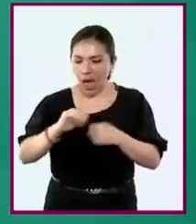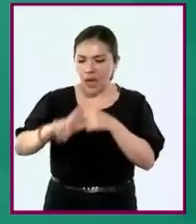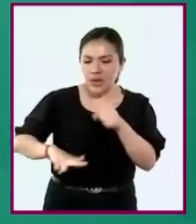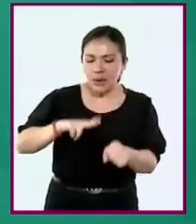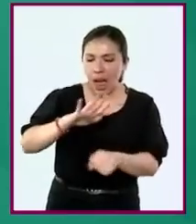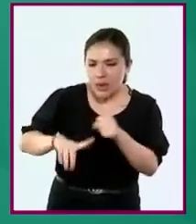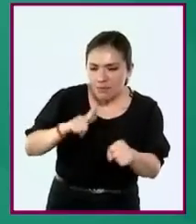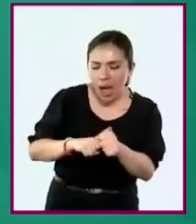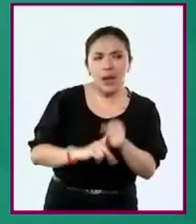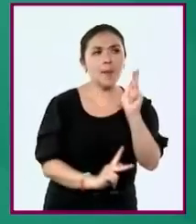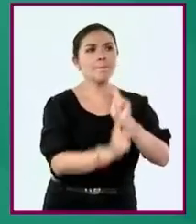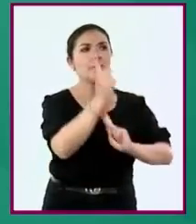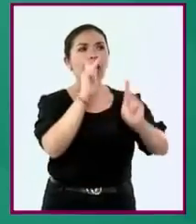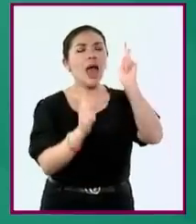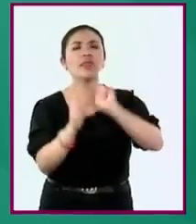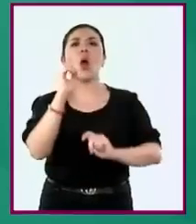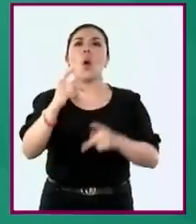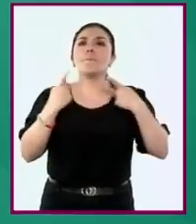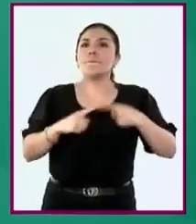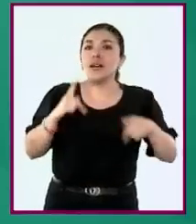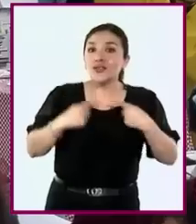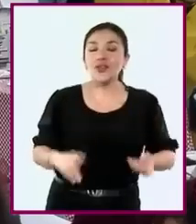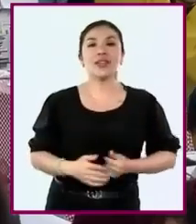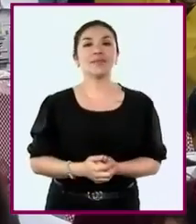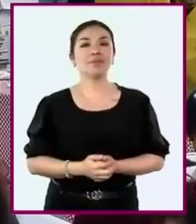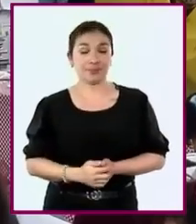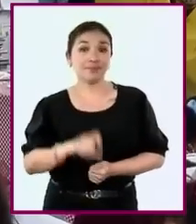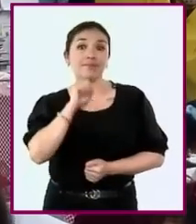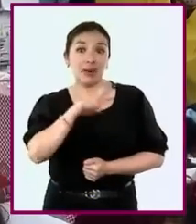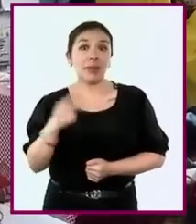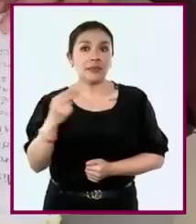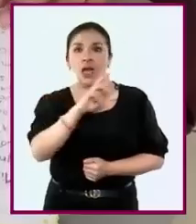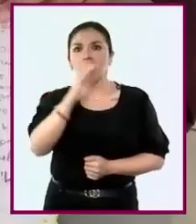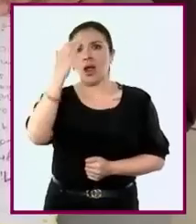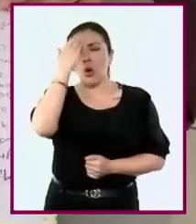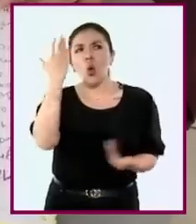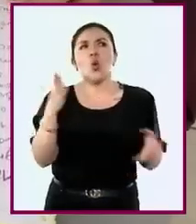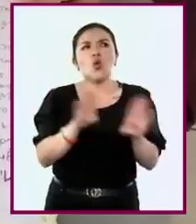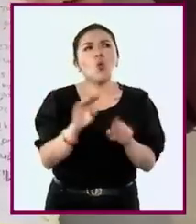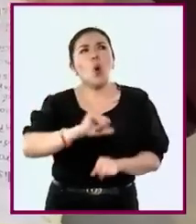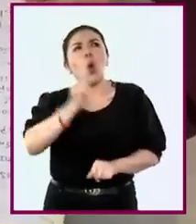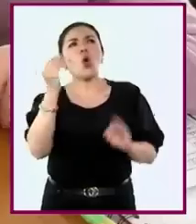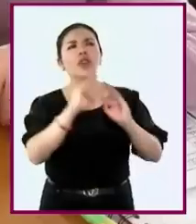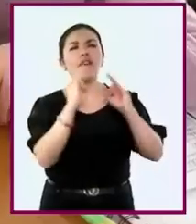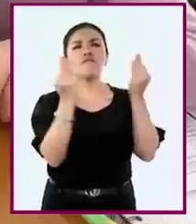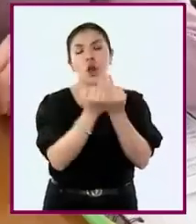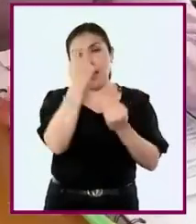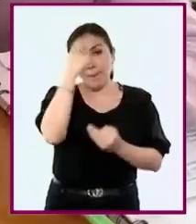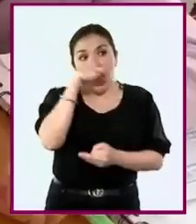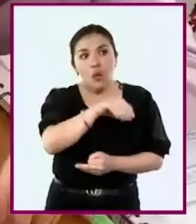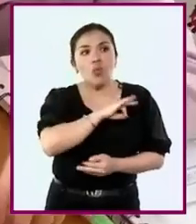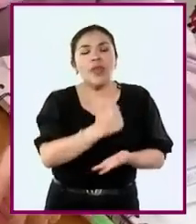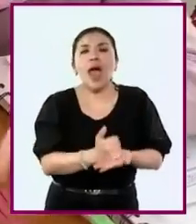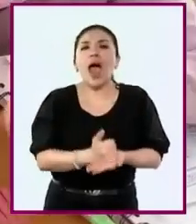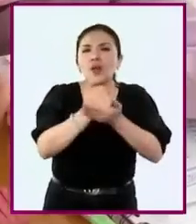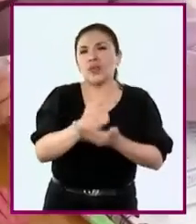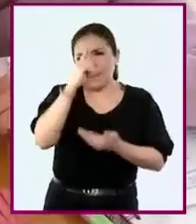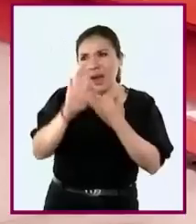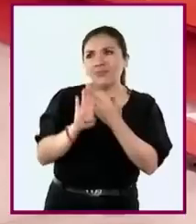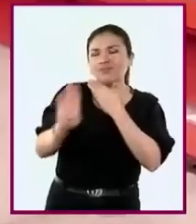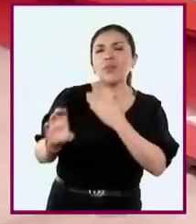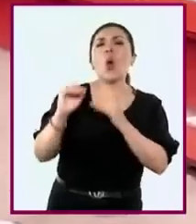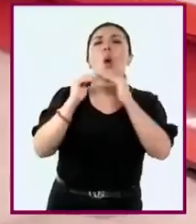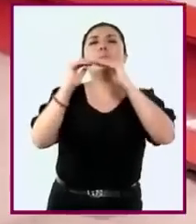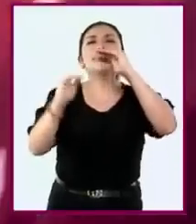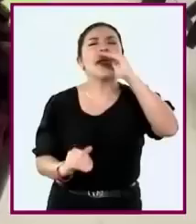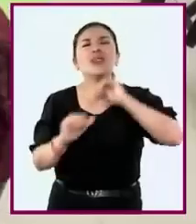animales, las plantas y otras personas. Además de que reconozcan alternativas que contribuyan a prevenir